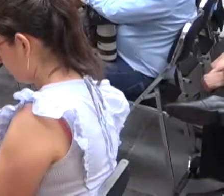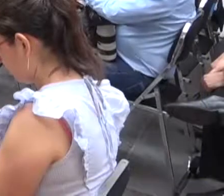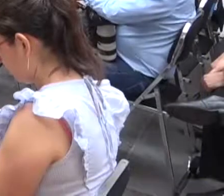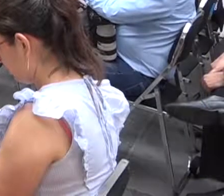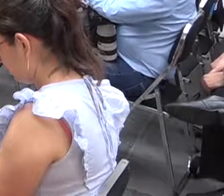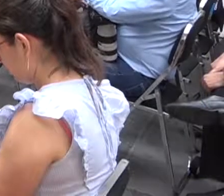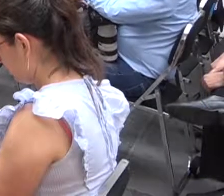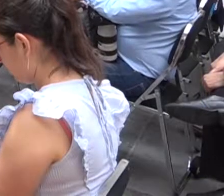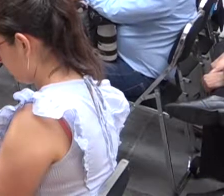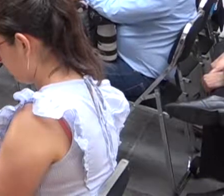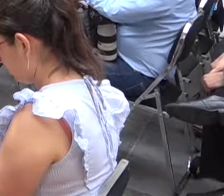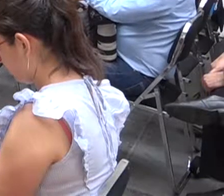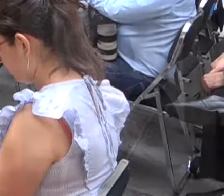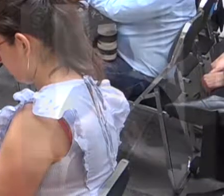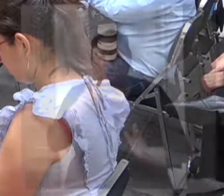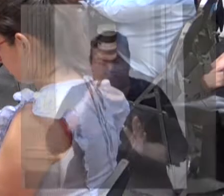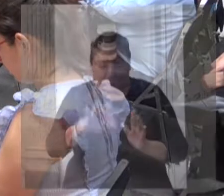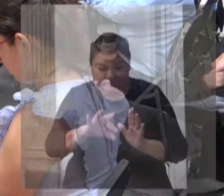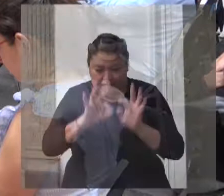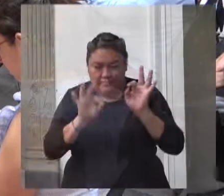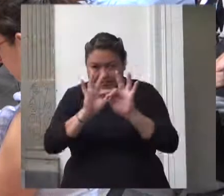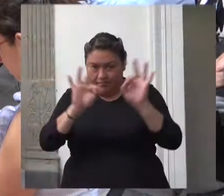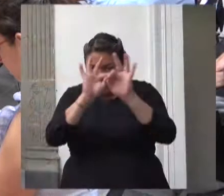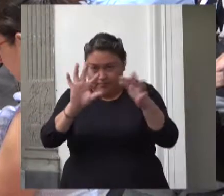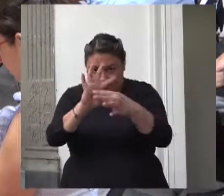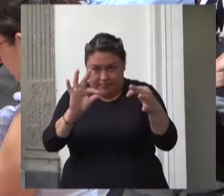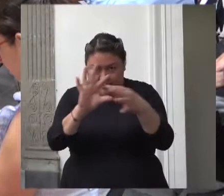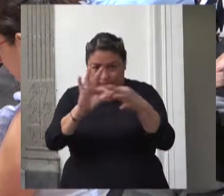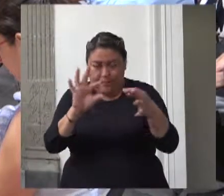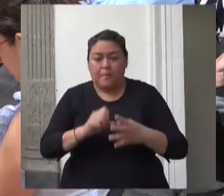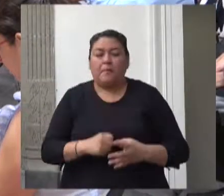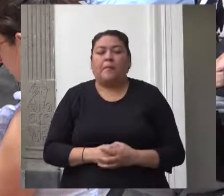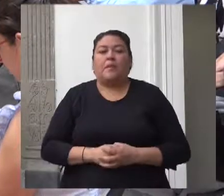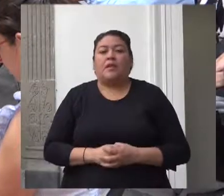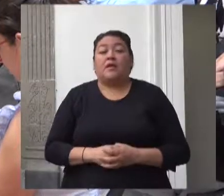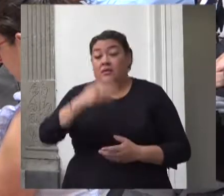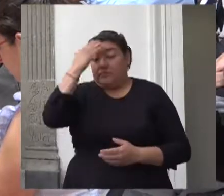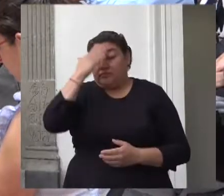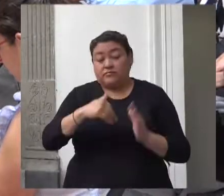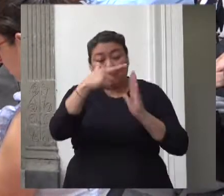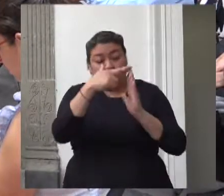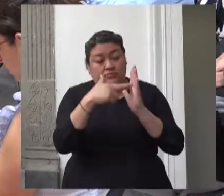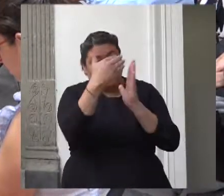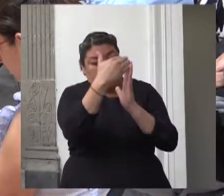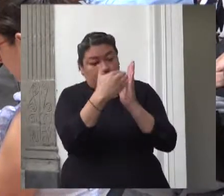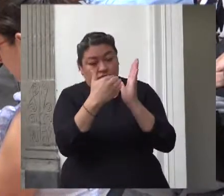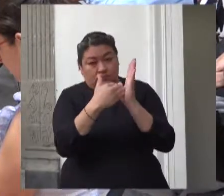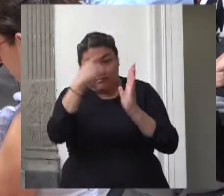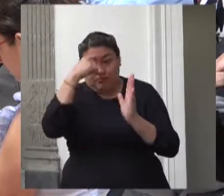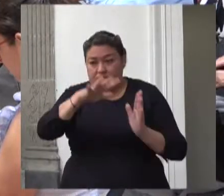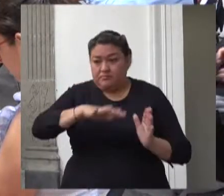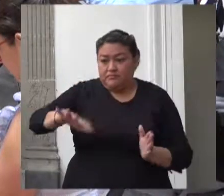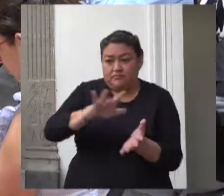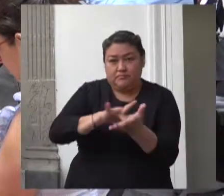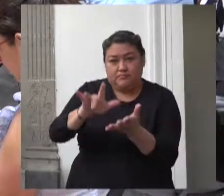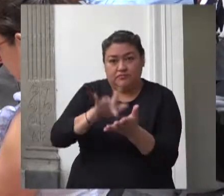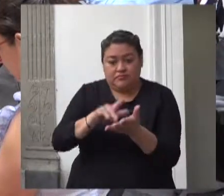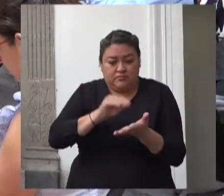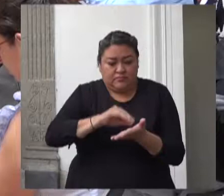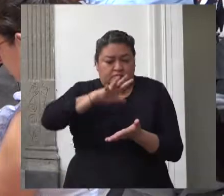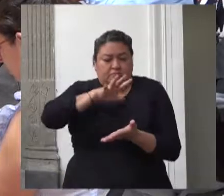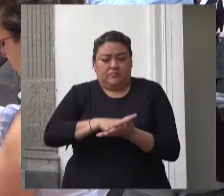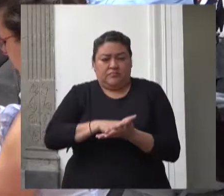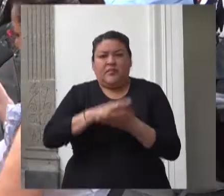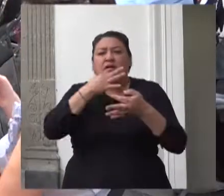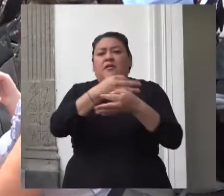respecto se destaca lo siguiente las reglas de operación del programa fueron publicadas en el diario